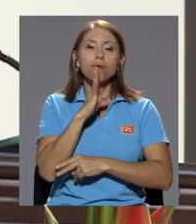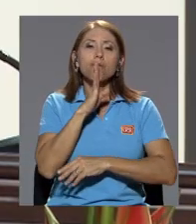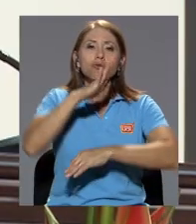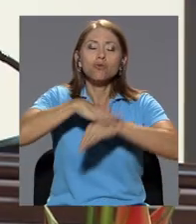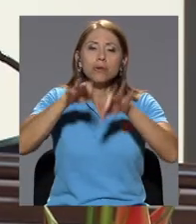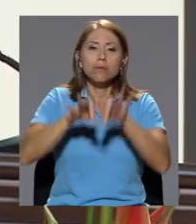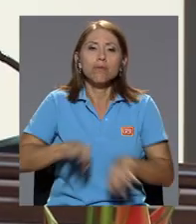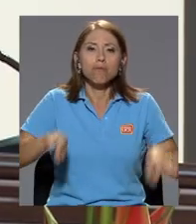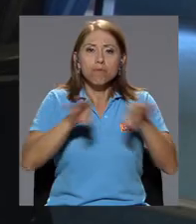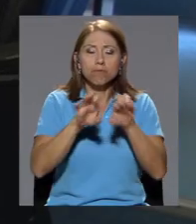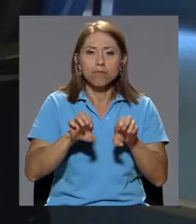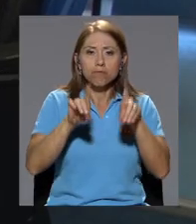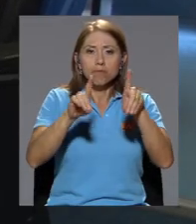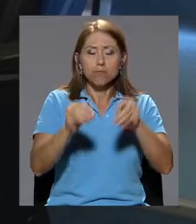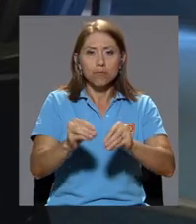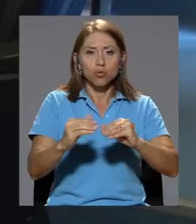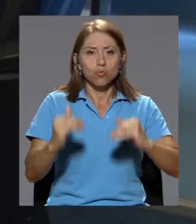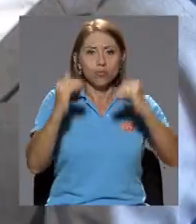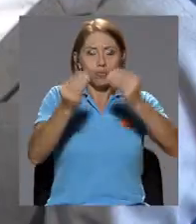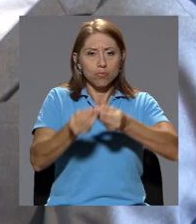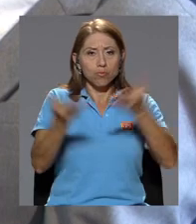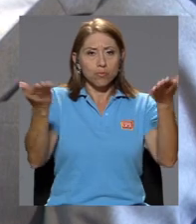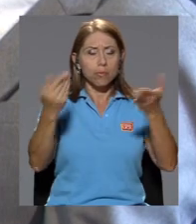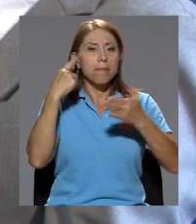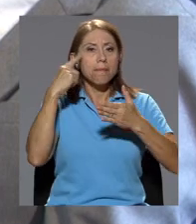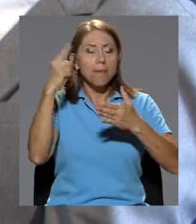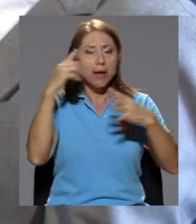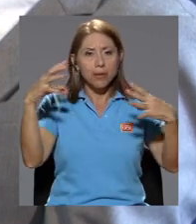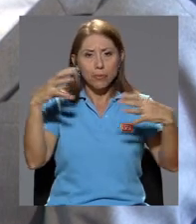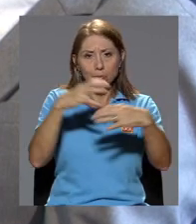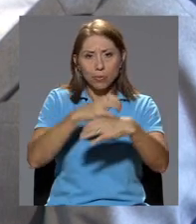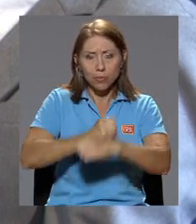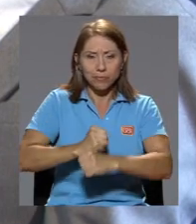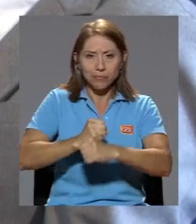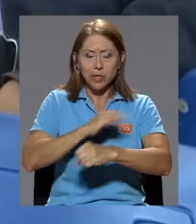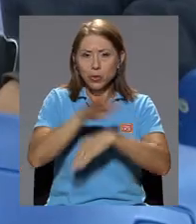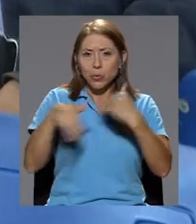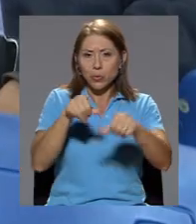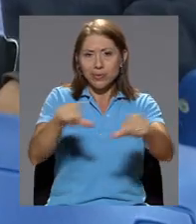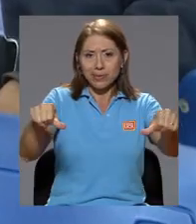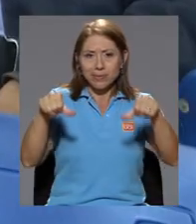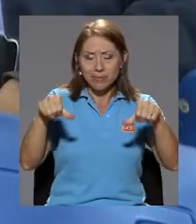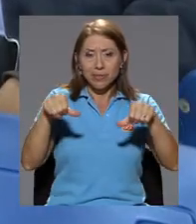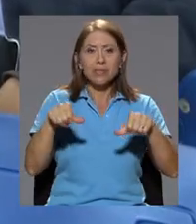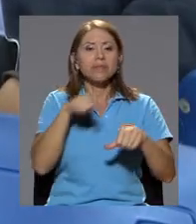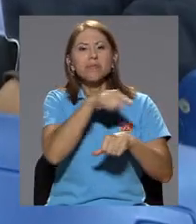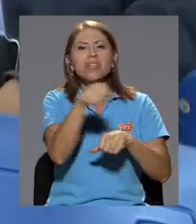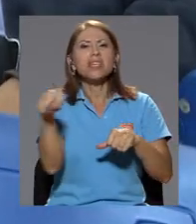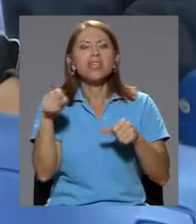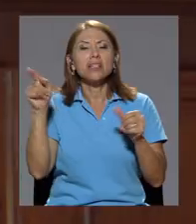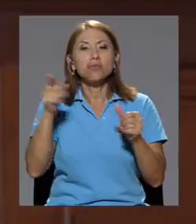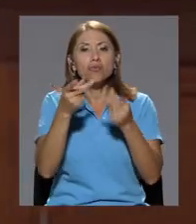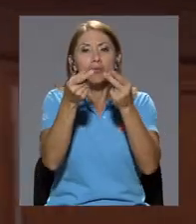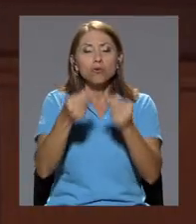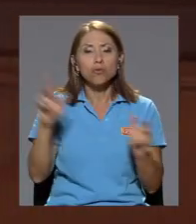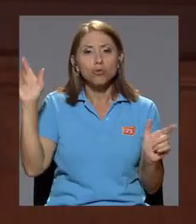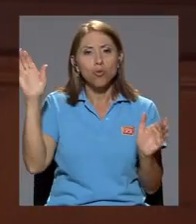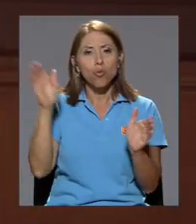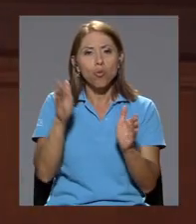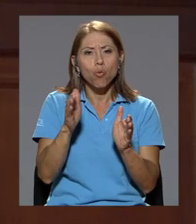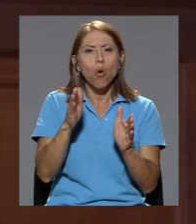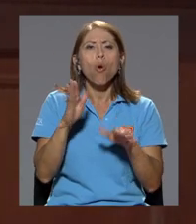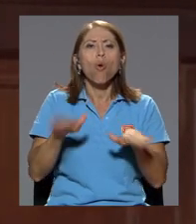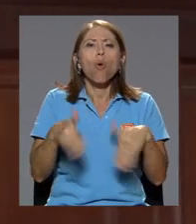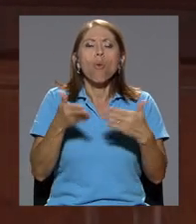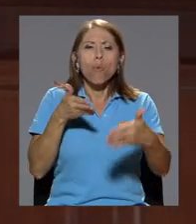de la educación superior pública en la construcción del conocimiento sistemático en todas las disciplinas y cómo afecta la reducción de presupuesto el accionar